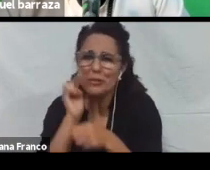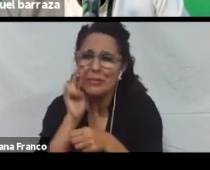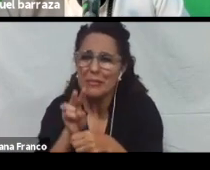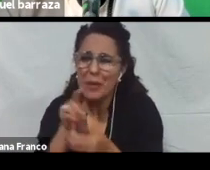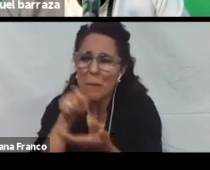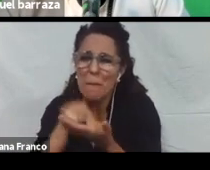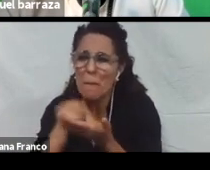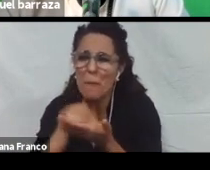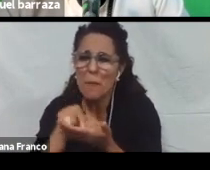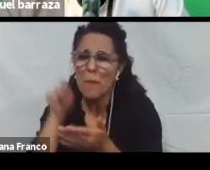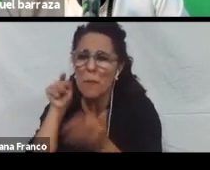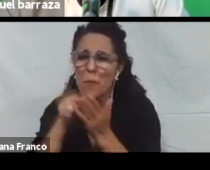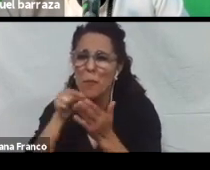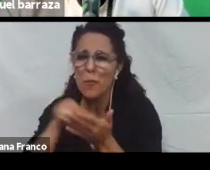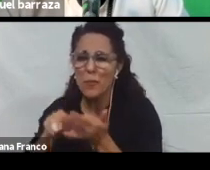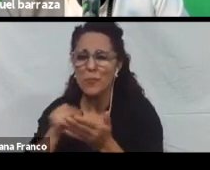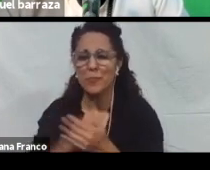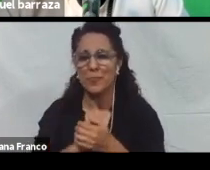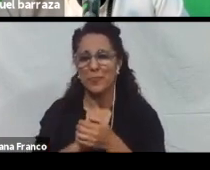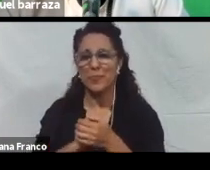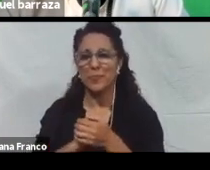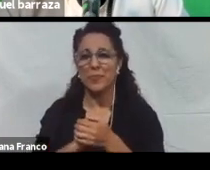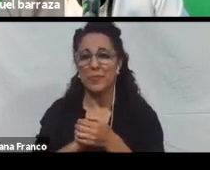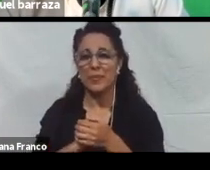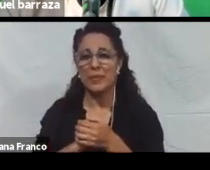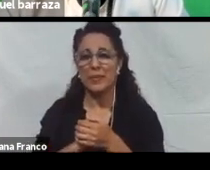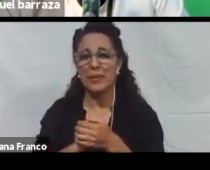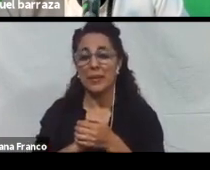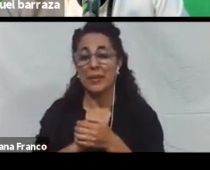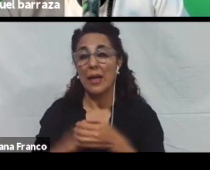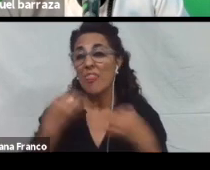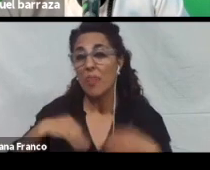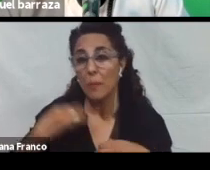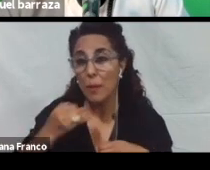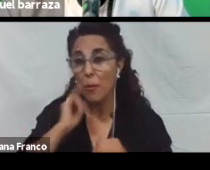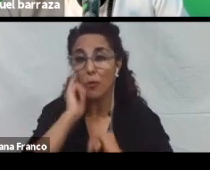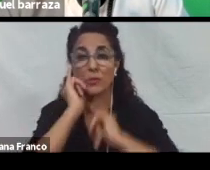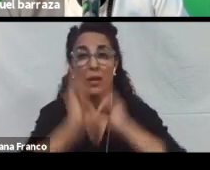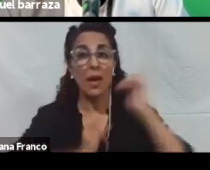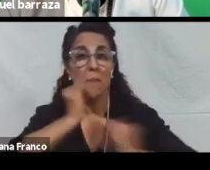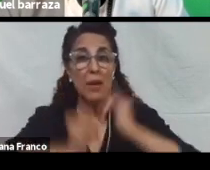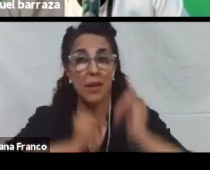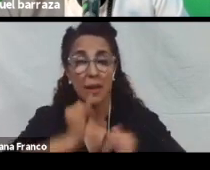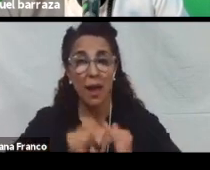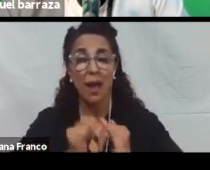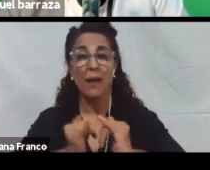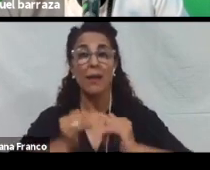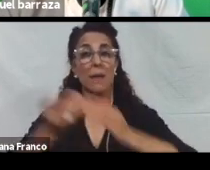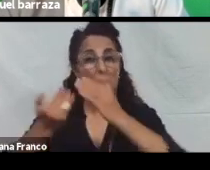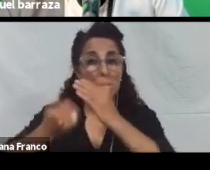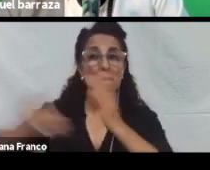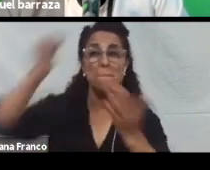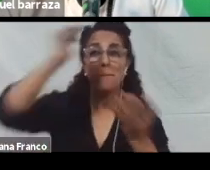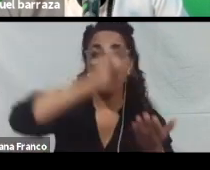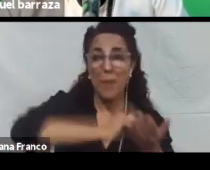Entonces. Además de mostrarlo de forma visual. Lo tenés que describir. Y además. Si estás usando subtítulos. Tiene que estar